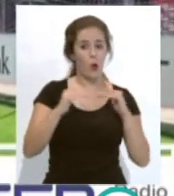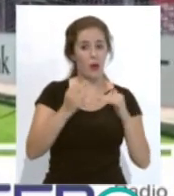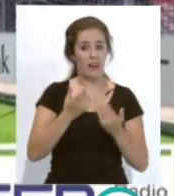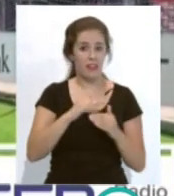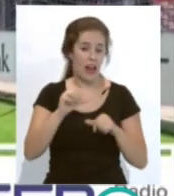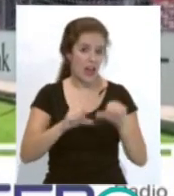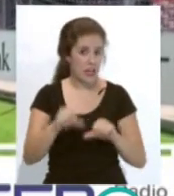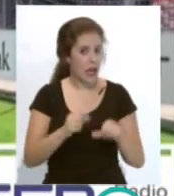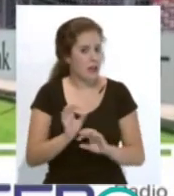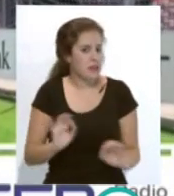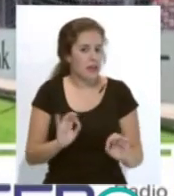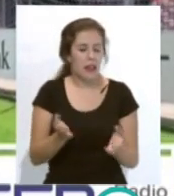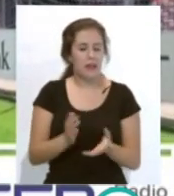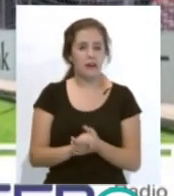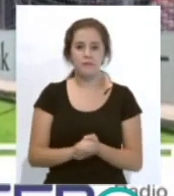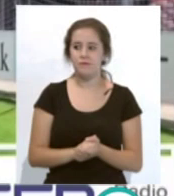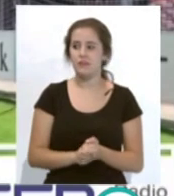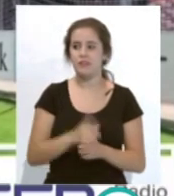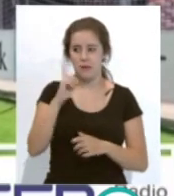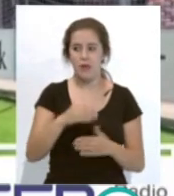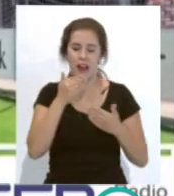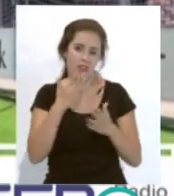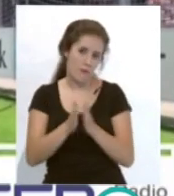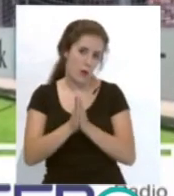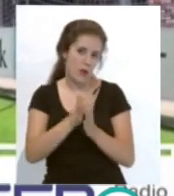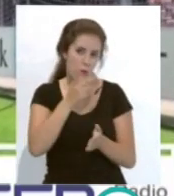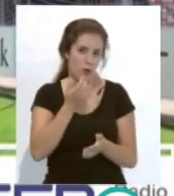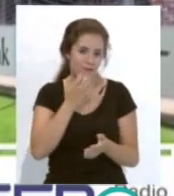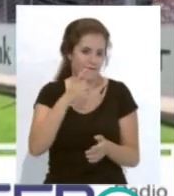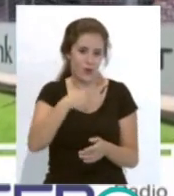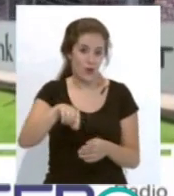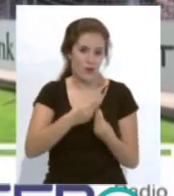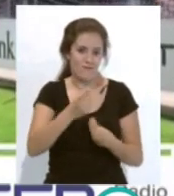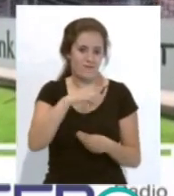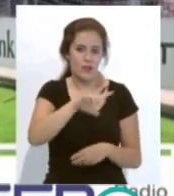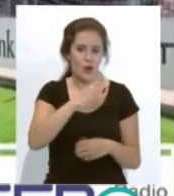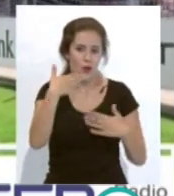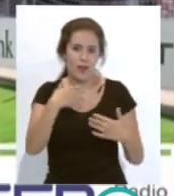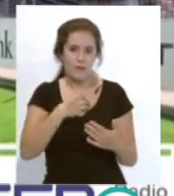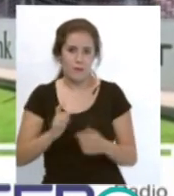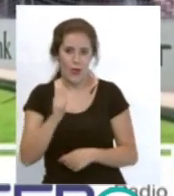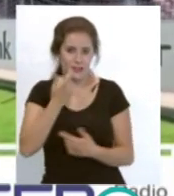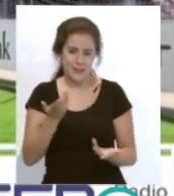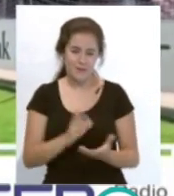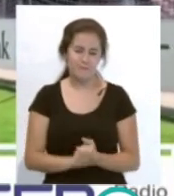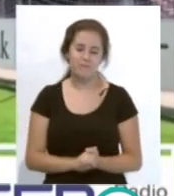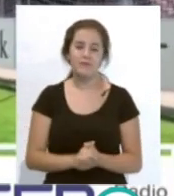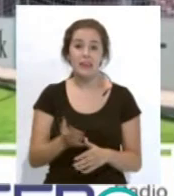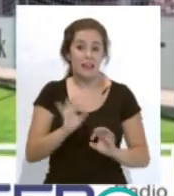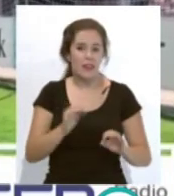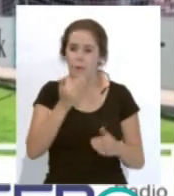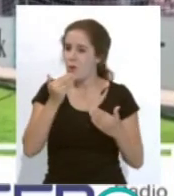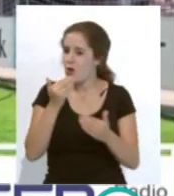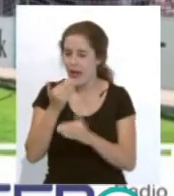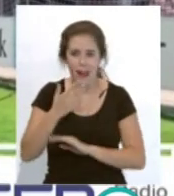y nada, agradecer también a mis compañeros porque también sin ellos sería imposible. Y sin más,